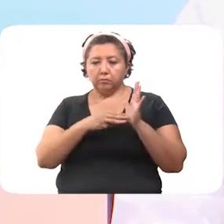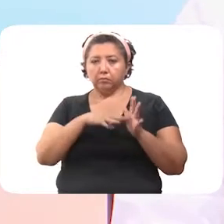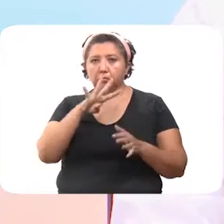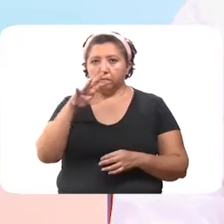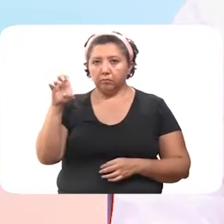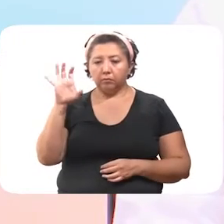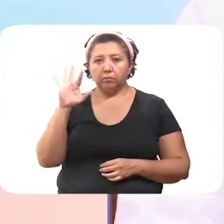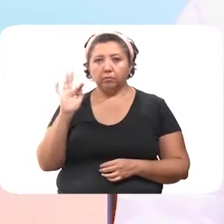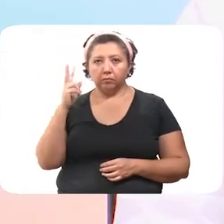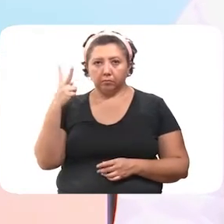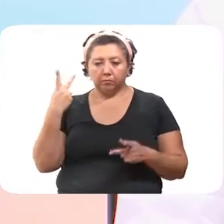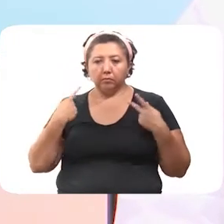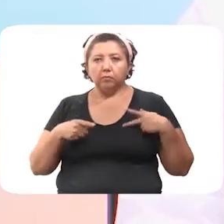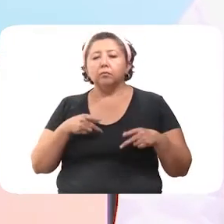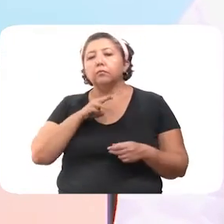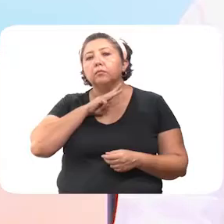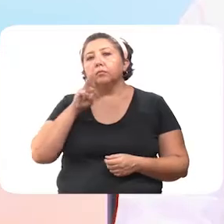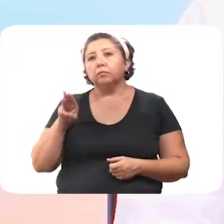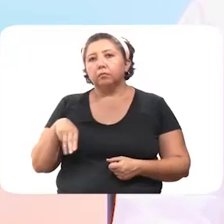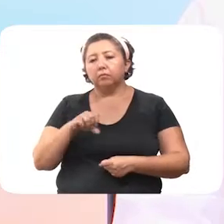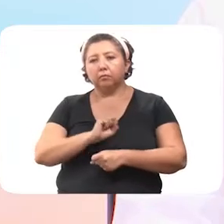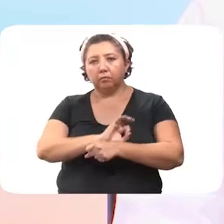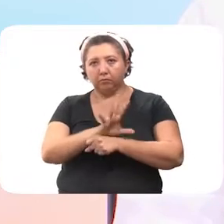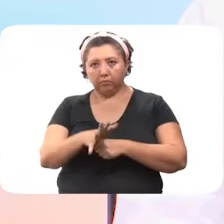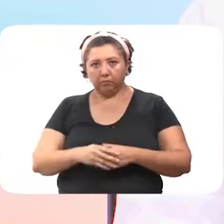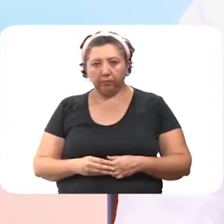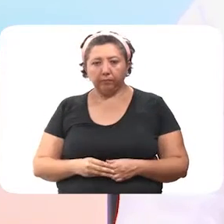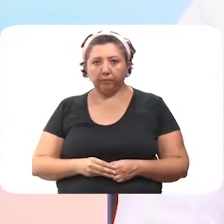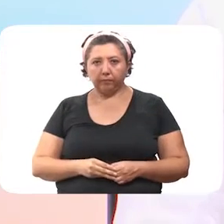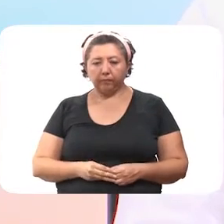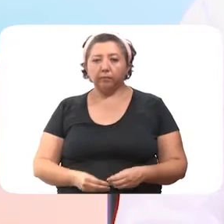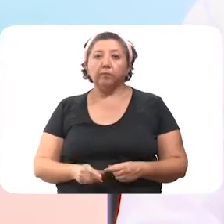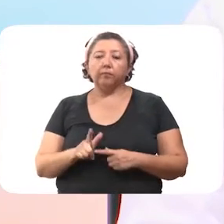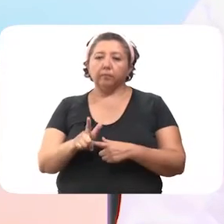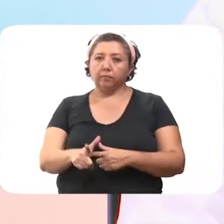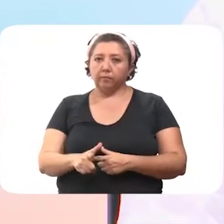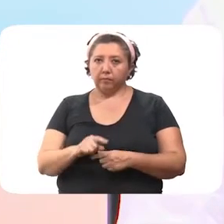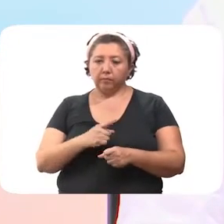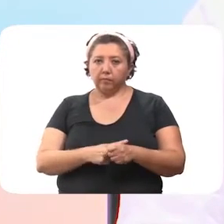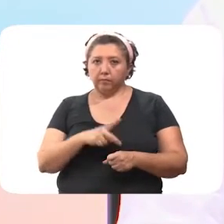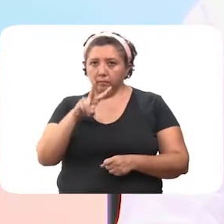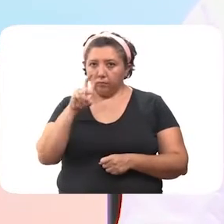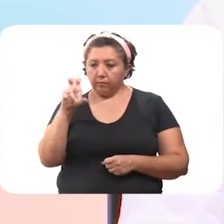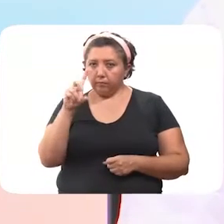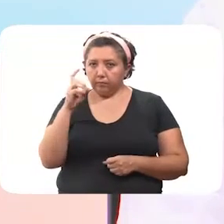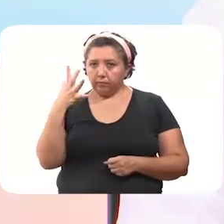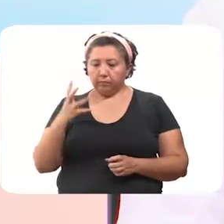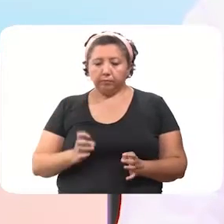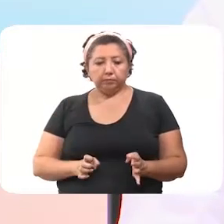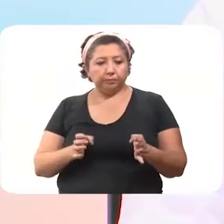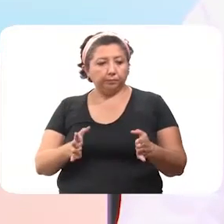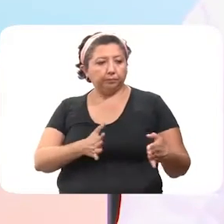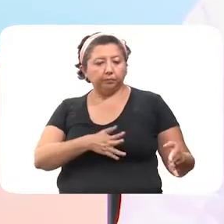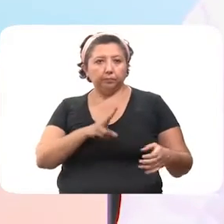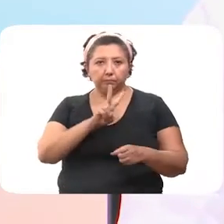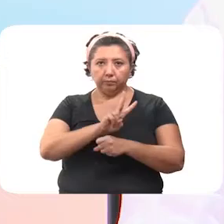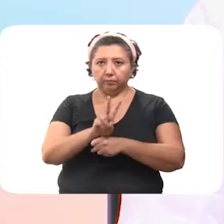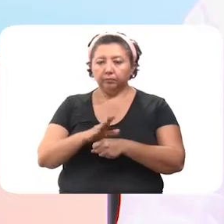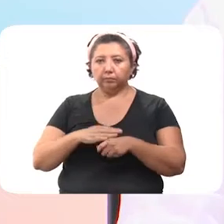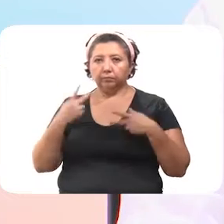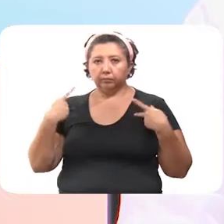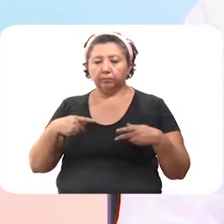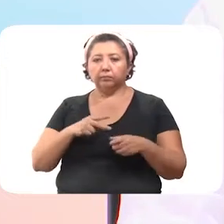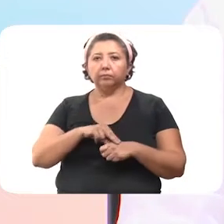,442 las personas fallecidas a causa del coronavirus. De los casos activos, 235 están estables, aislados y